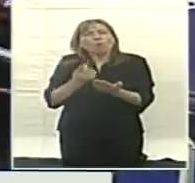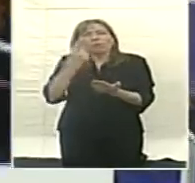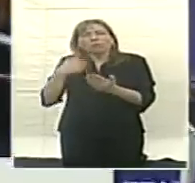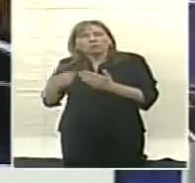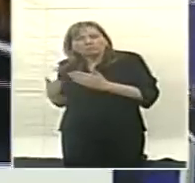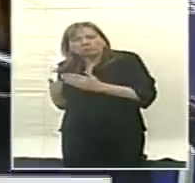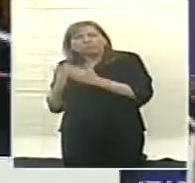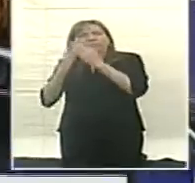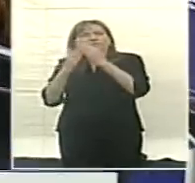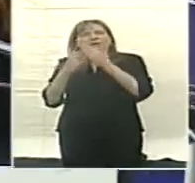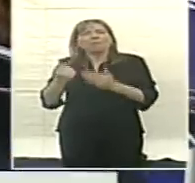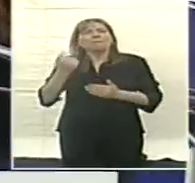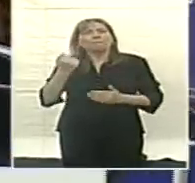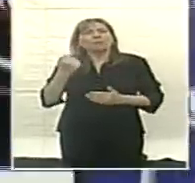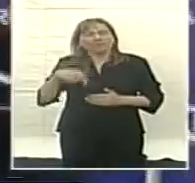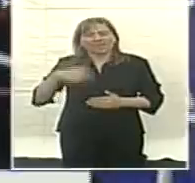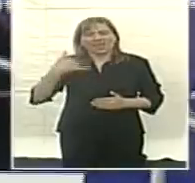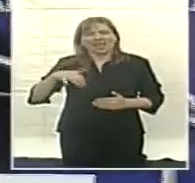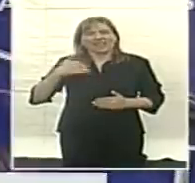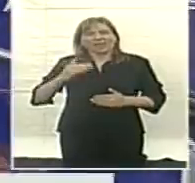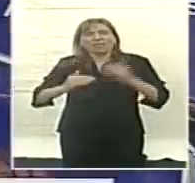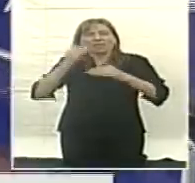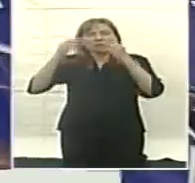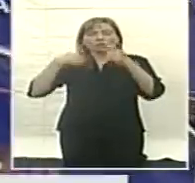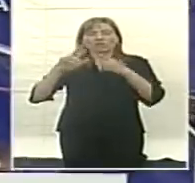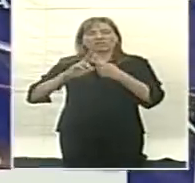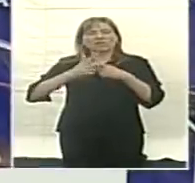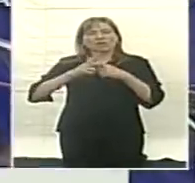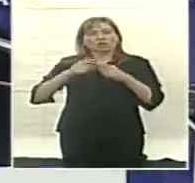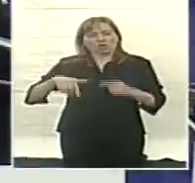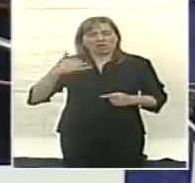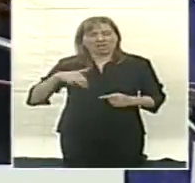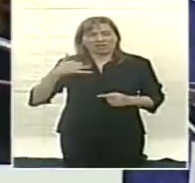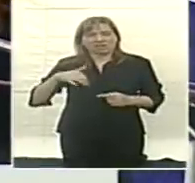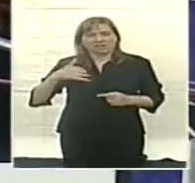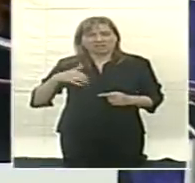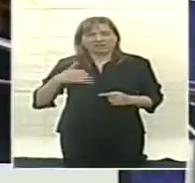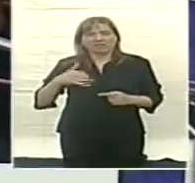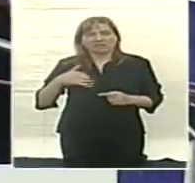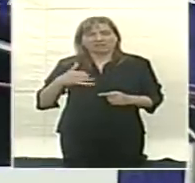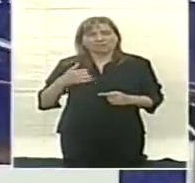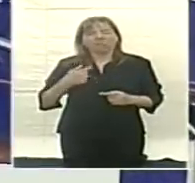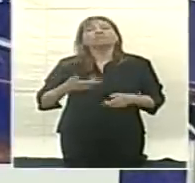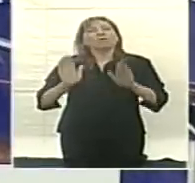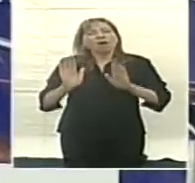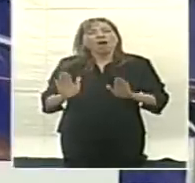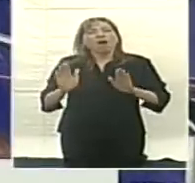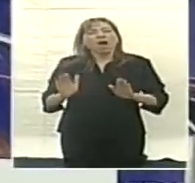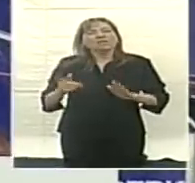más importantes del desarrollo tecnológico argentino, que ha sido